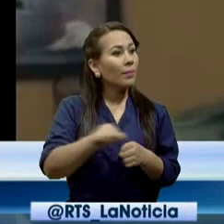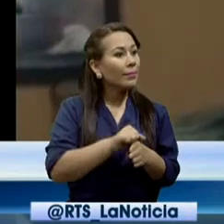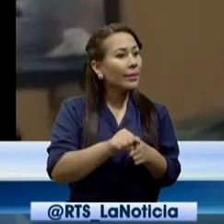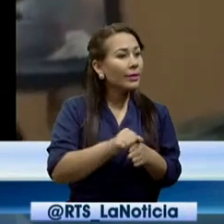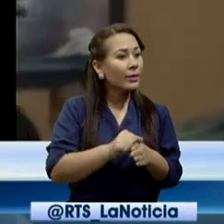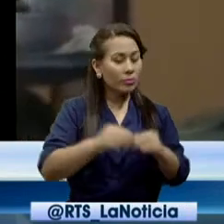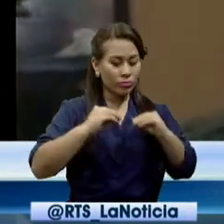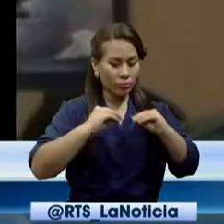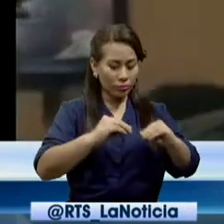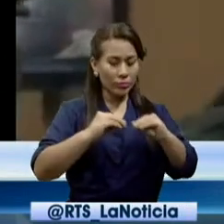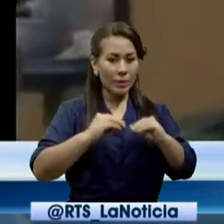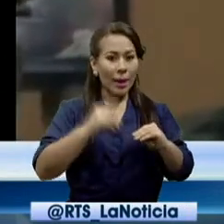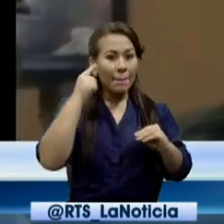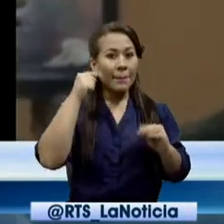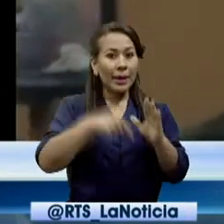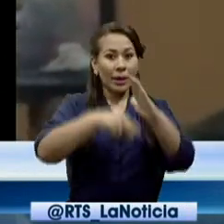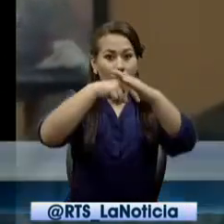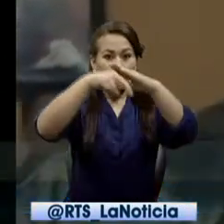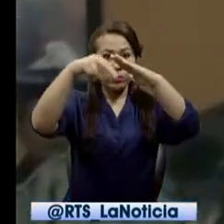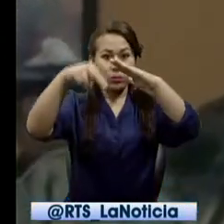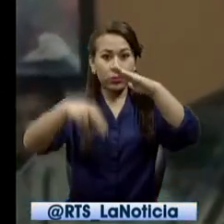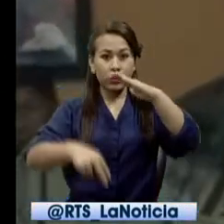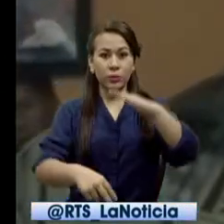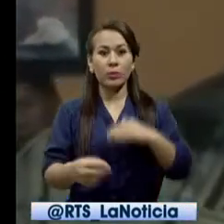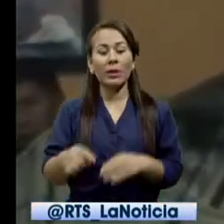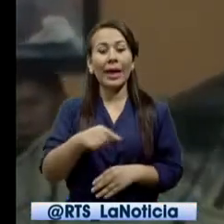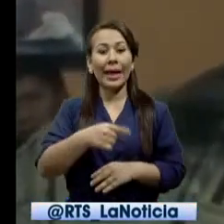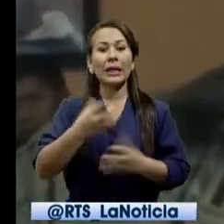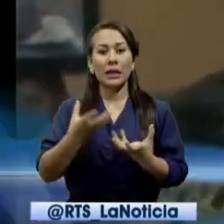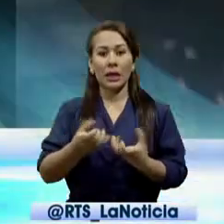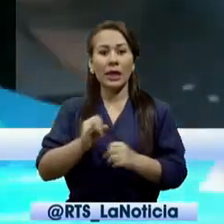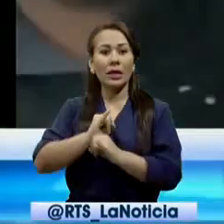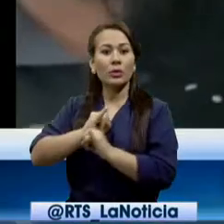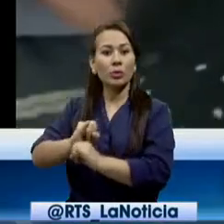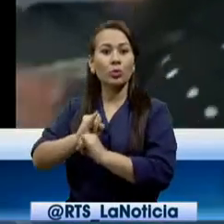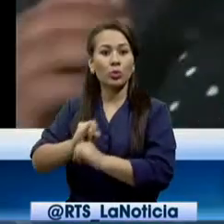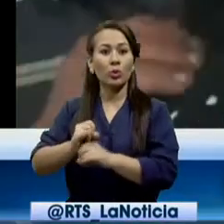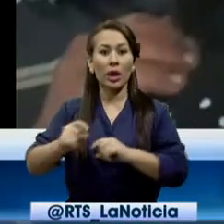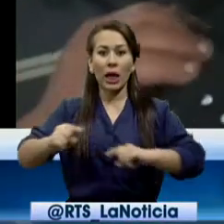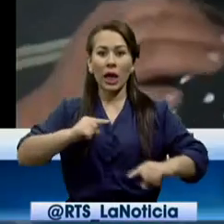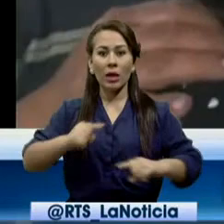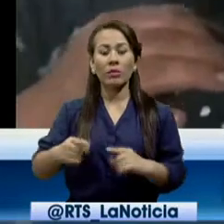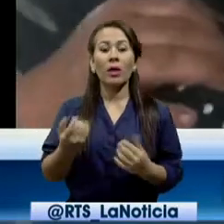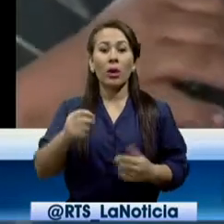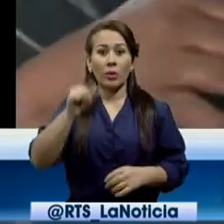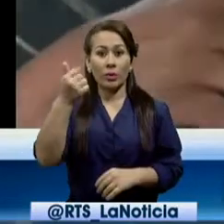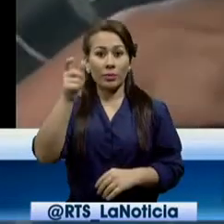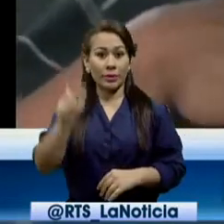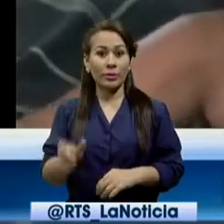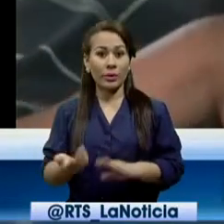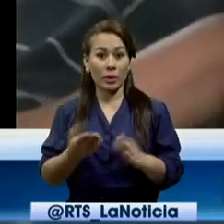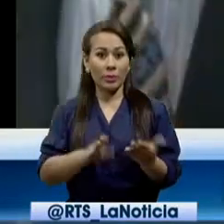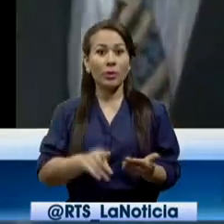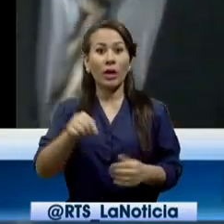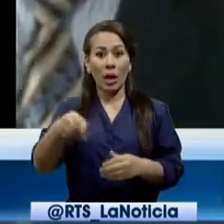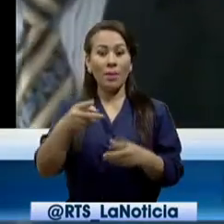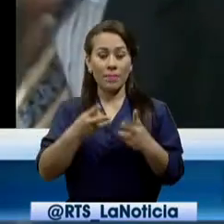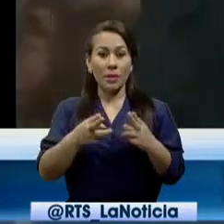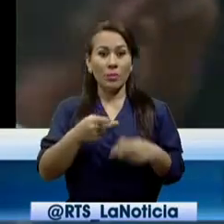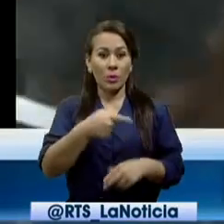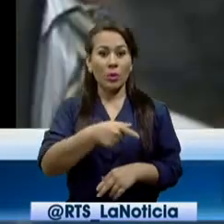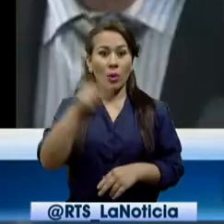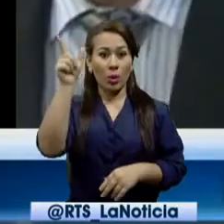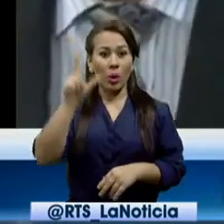paracaídas, un curso de jefes de saltos y maestros de saltos. Otro de los fallecidos es también de la provincia de Loja.